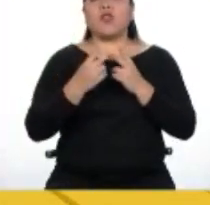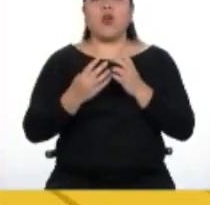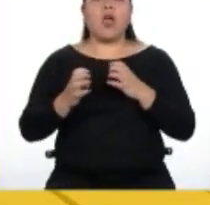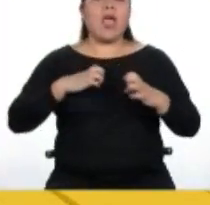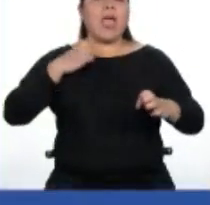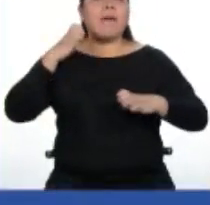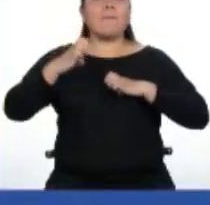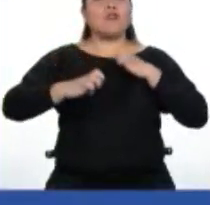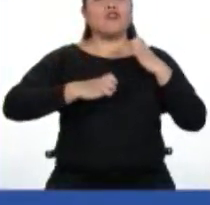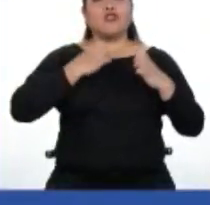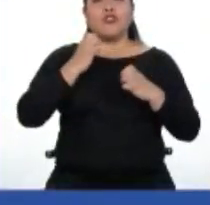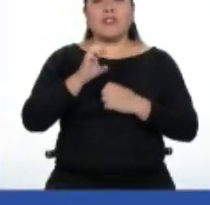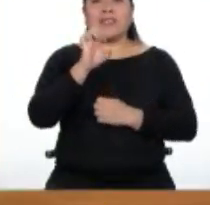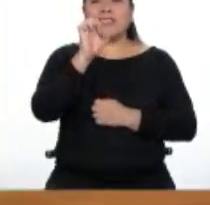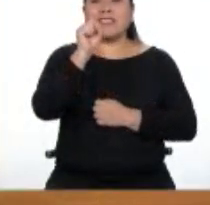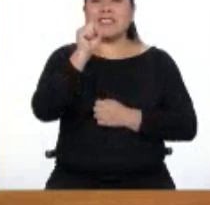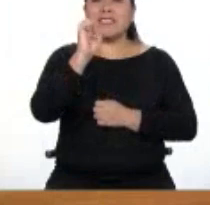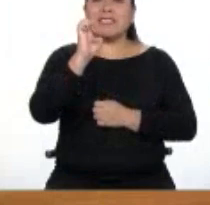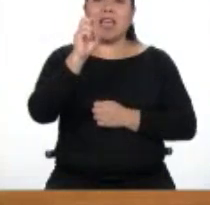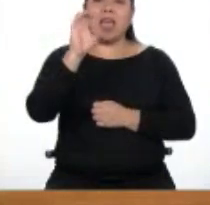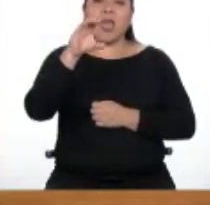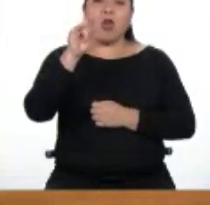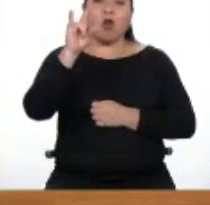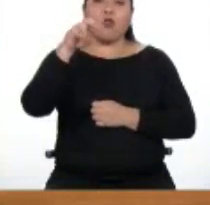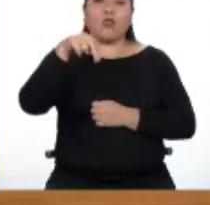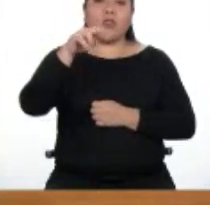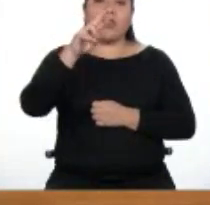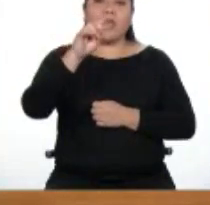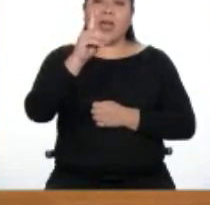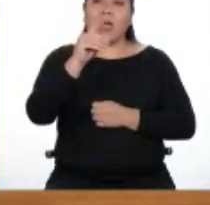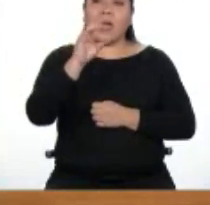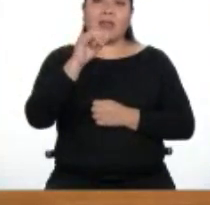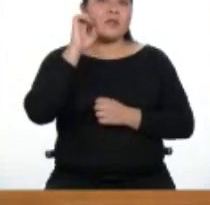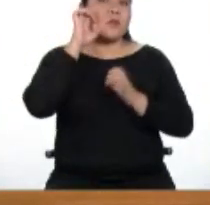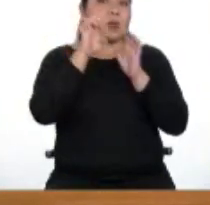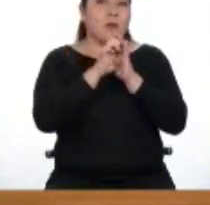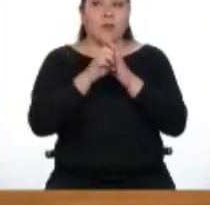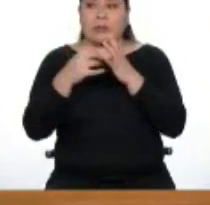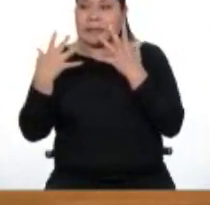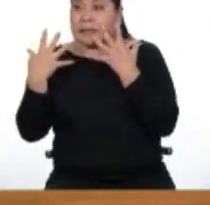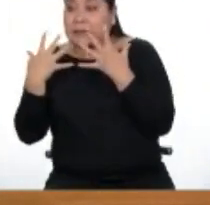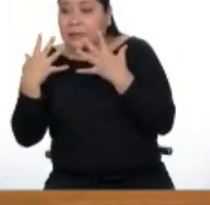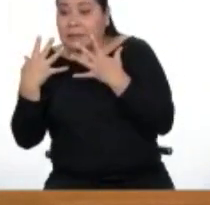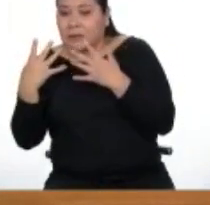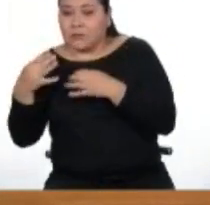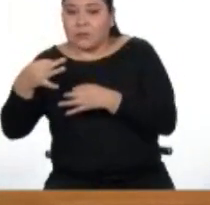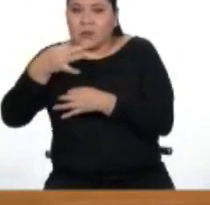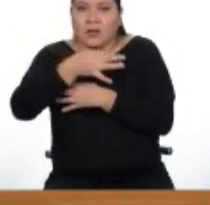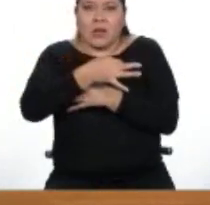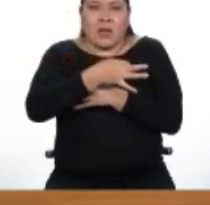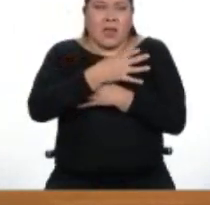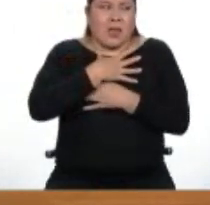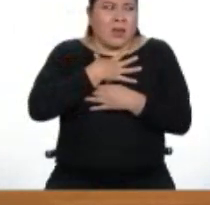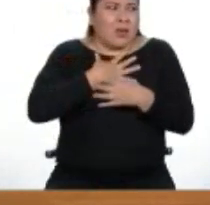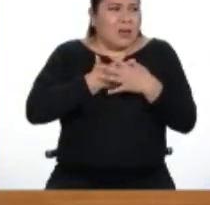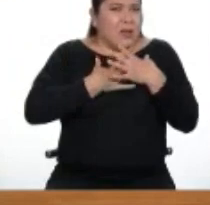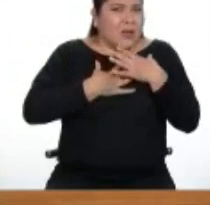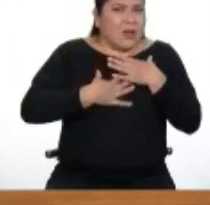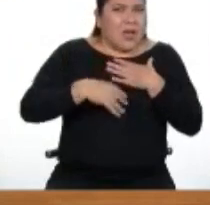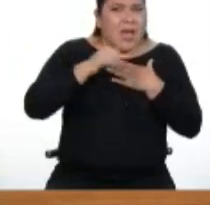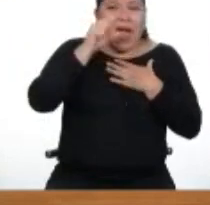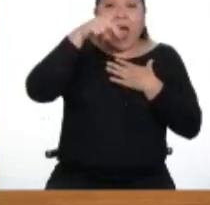nacen de las emociones primarias. Por ejemplo, del miedo proviene la angustia, la